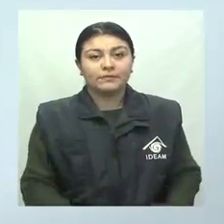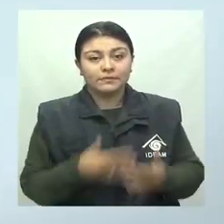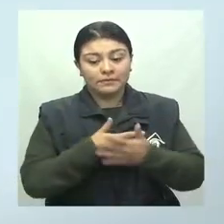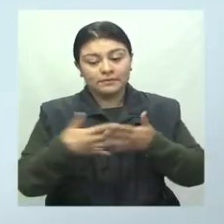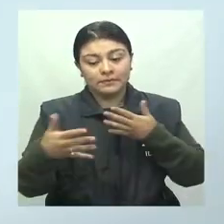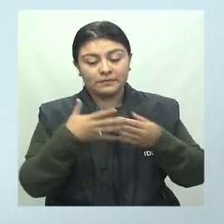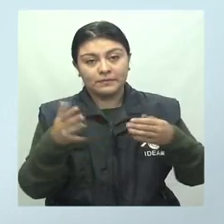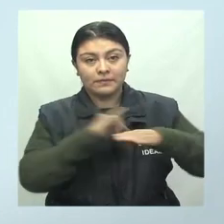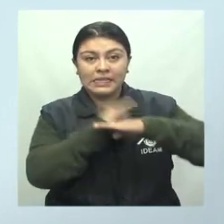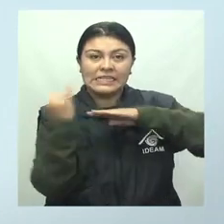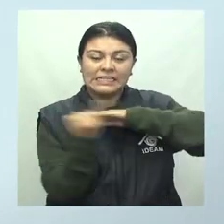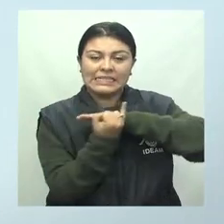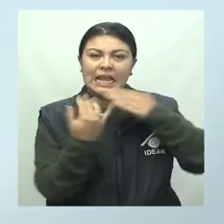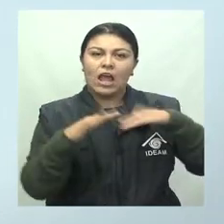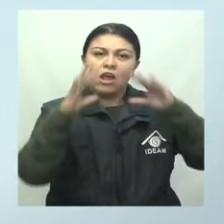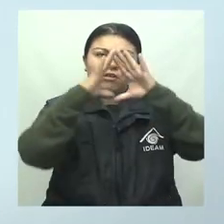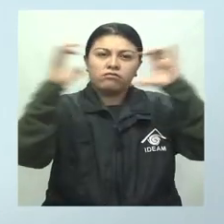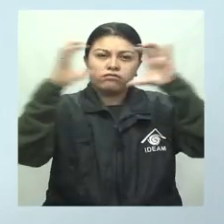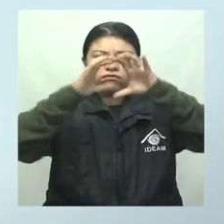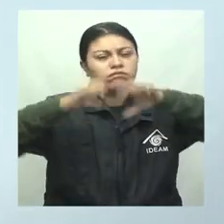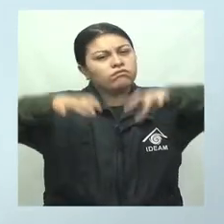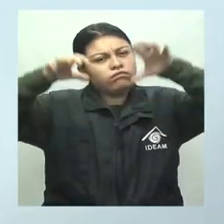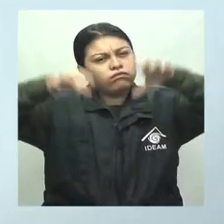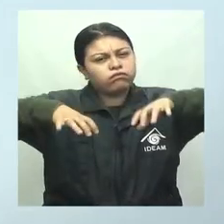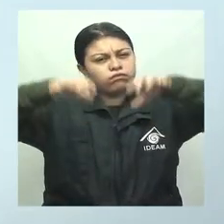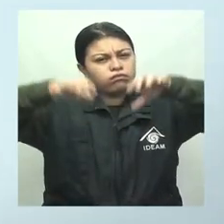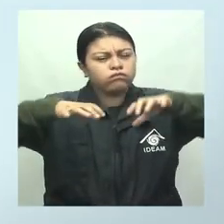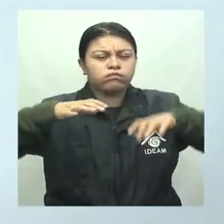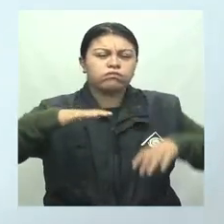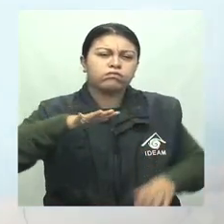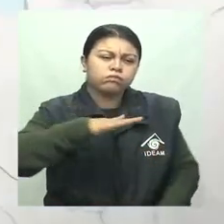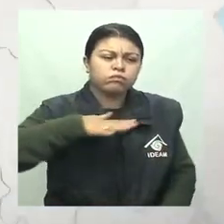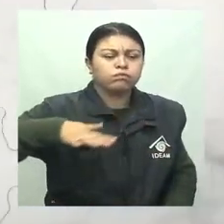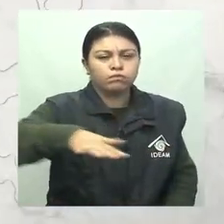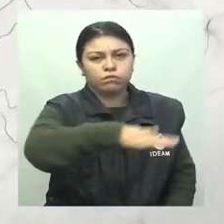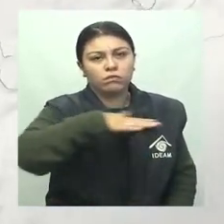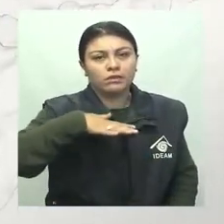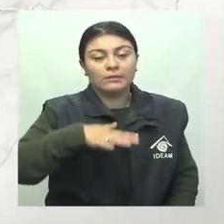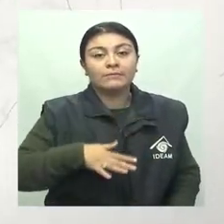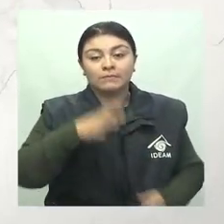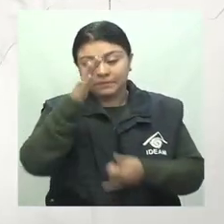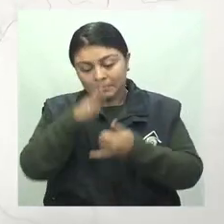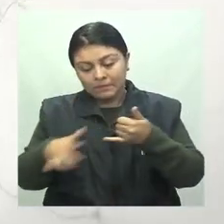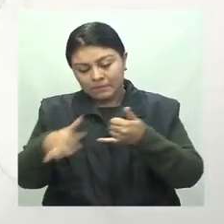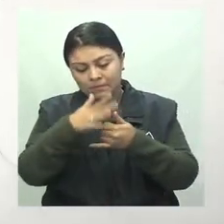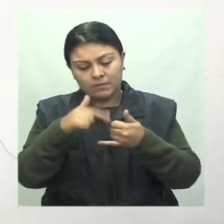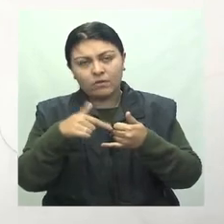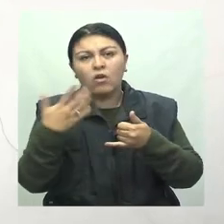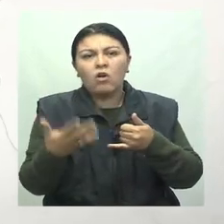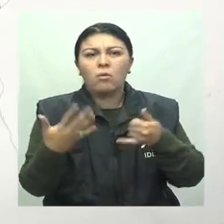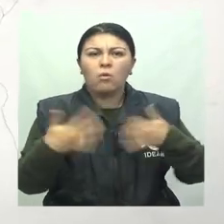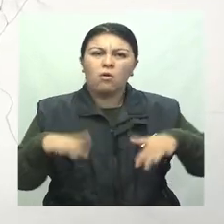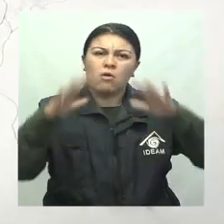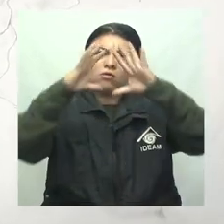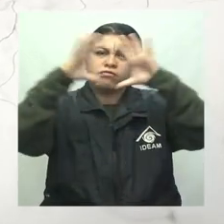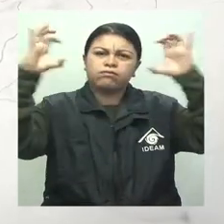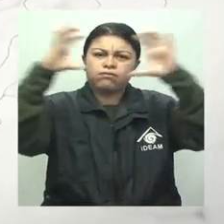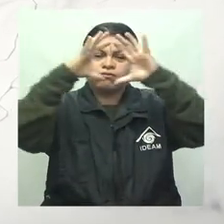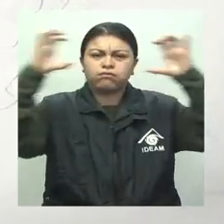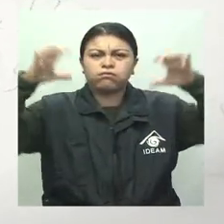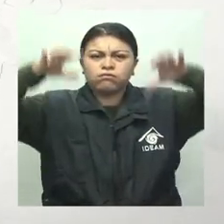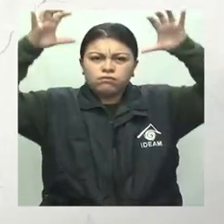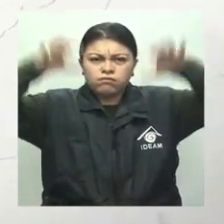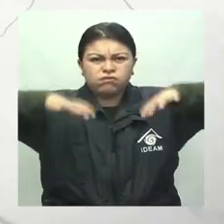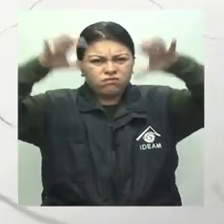con tiempo nublado y lluvia ligeras sobre los alrededores. Hacia el Pacífico colombiano esperamos nubes densas y lluvias